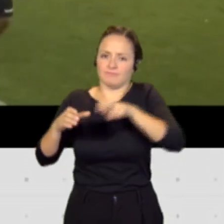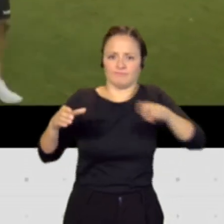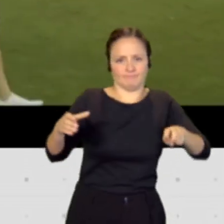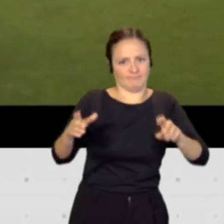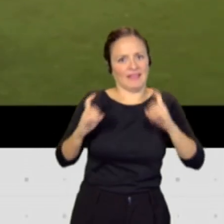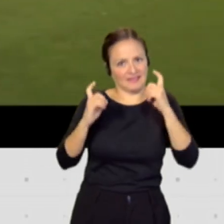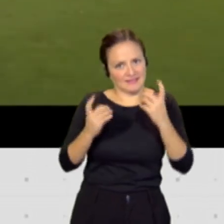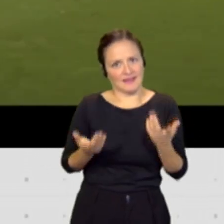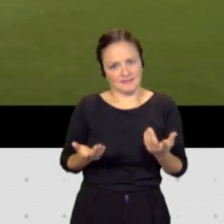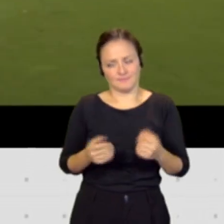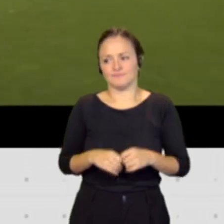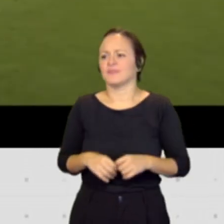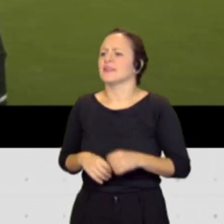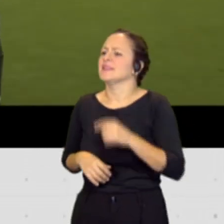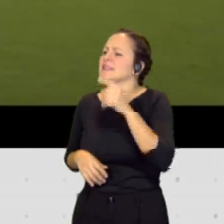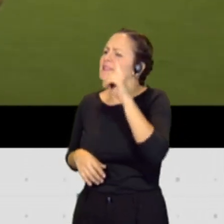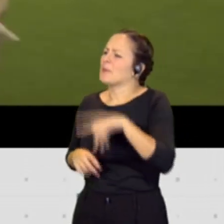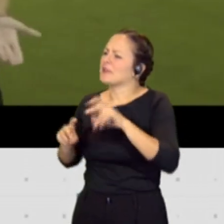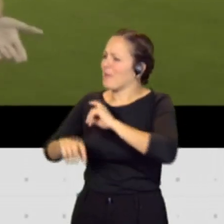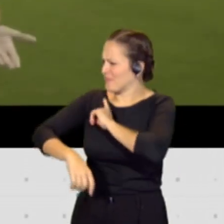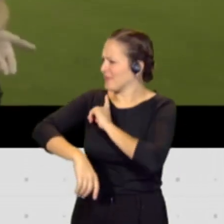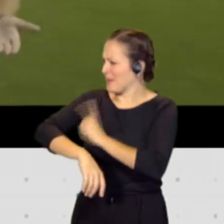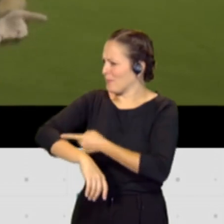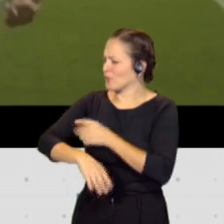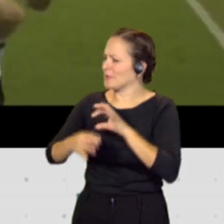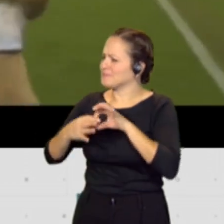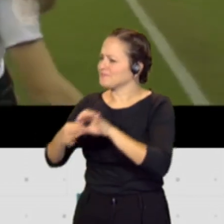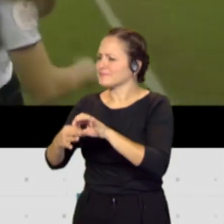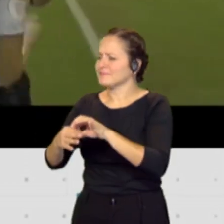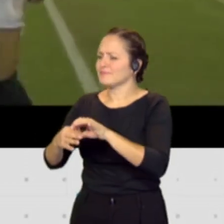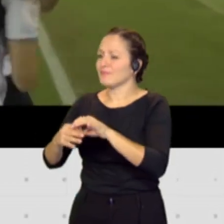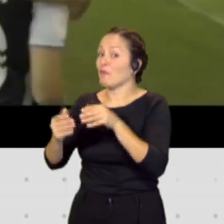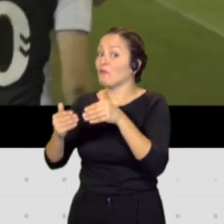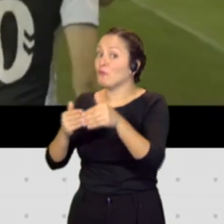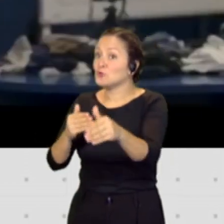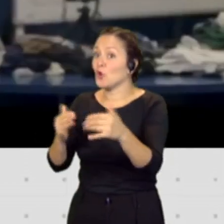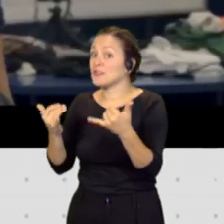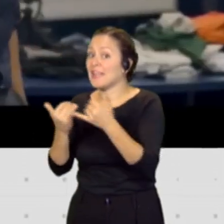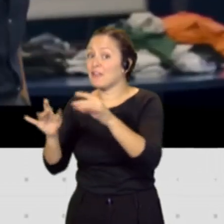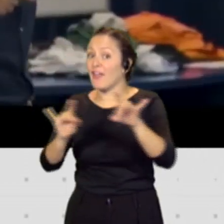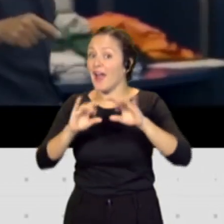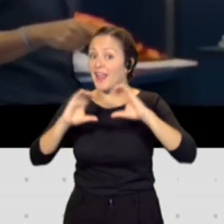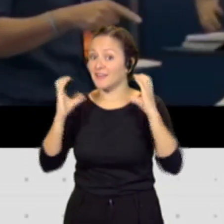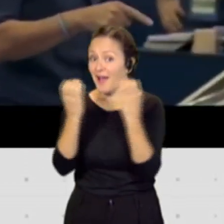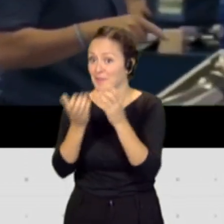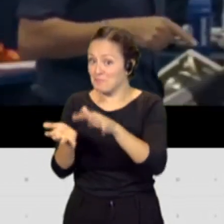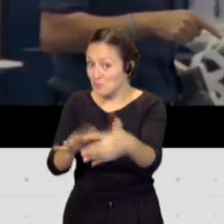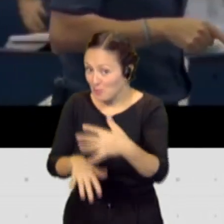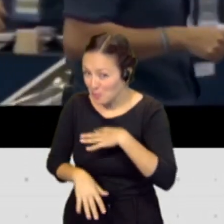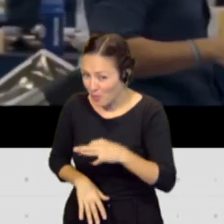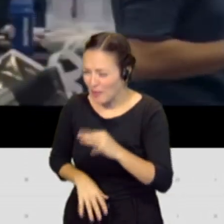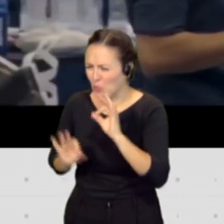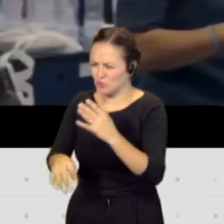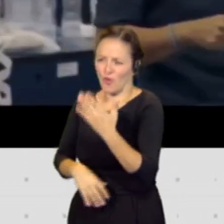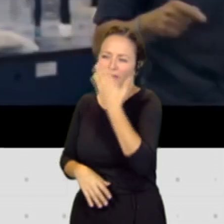Bueno, también quería hablar dentro del ámbito deportivo lo que podría ser el futuro Tenerife Arena de eso también se habló ayer en ese